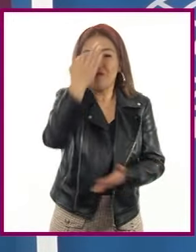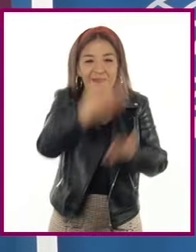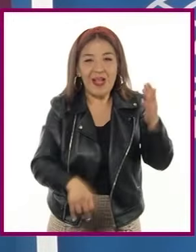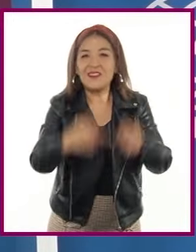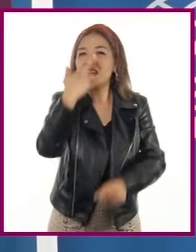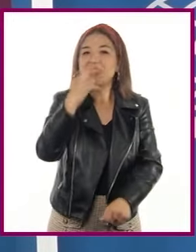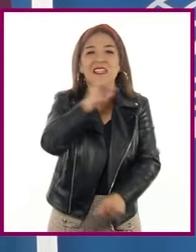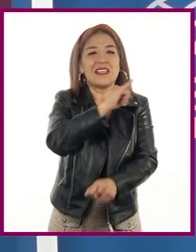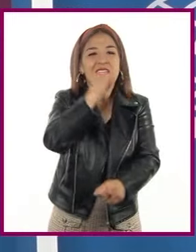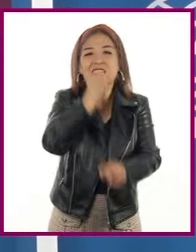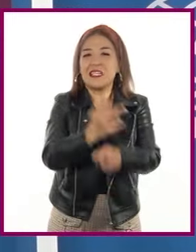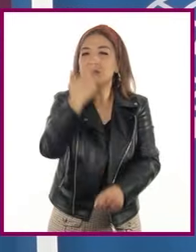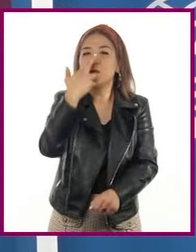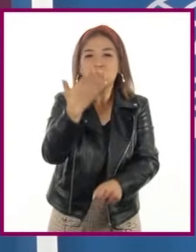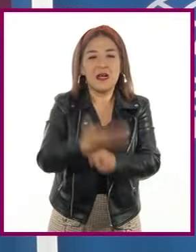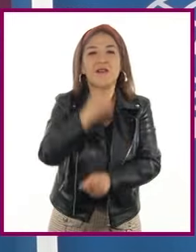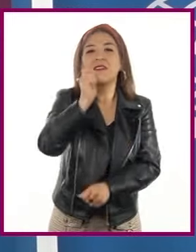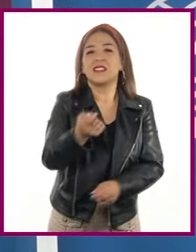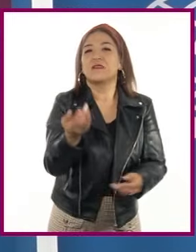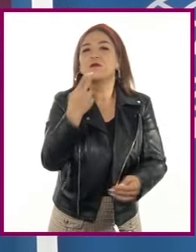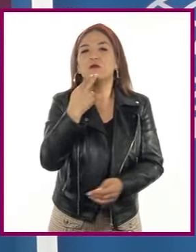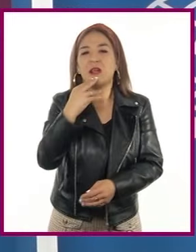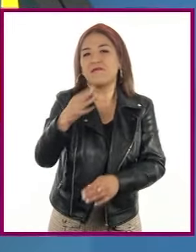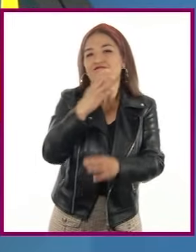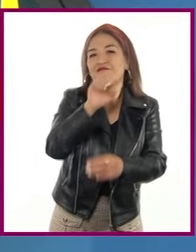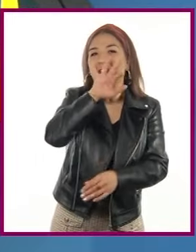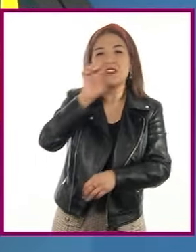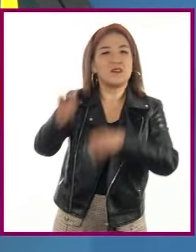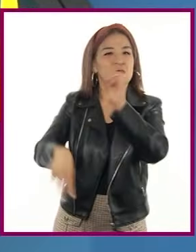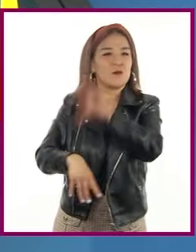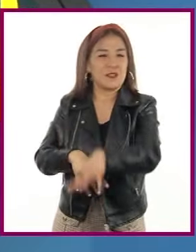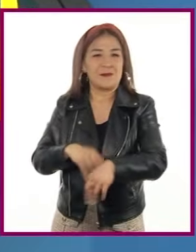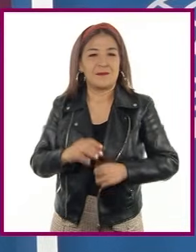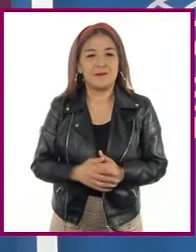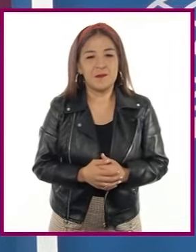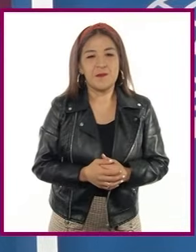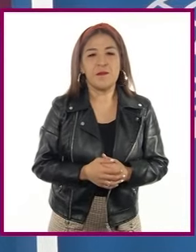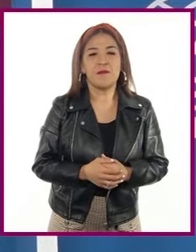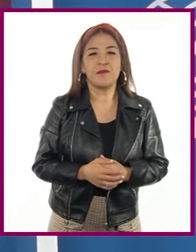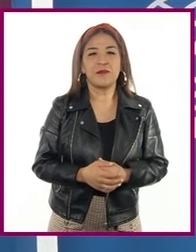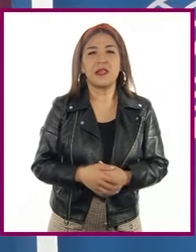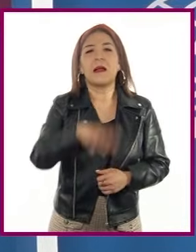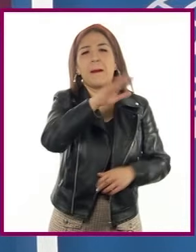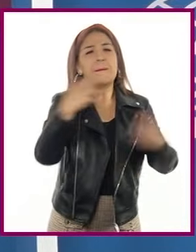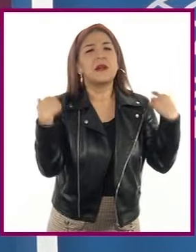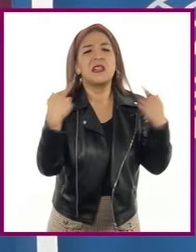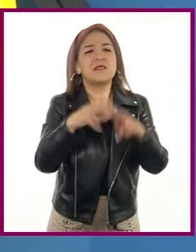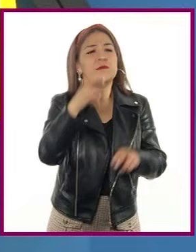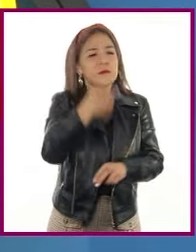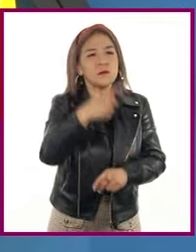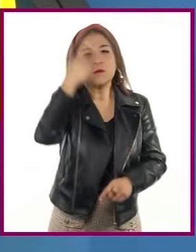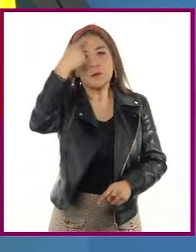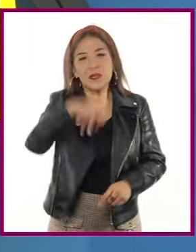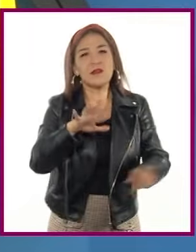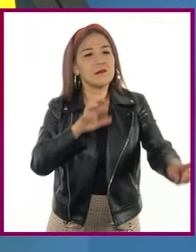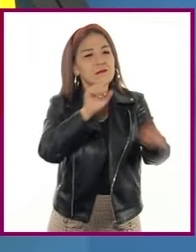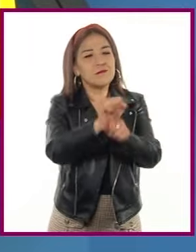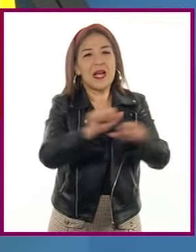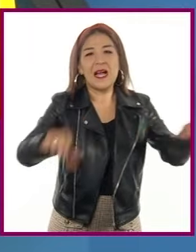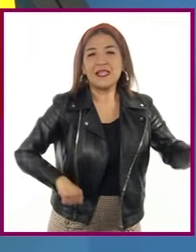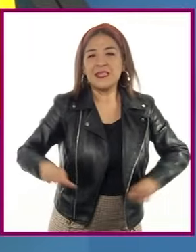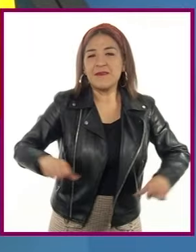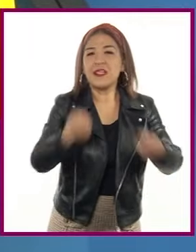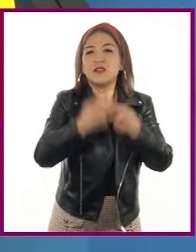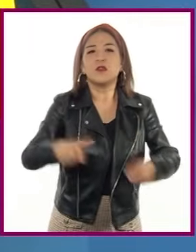irresponsable manejo de los desechos. Maestro, ¿y qué hay acerca de los retos sociales? Los retos